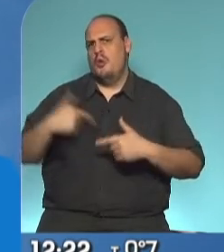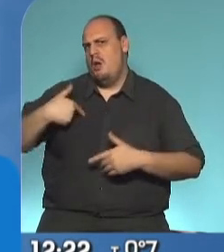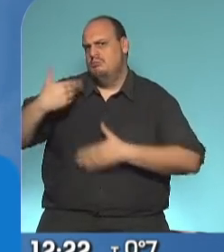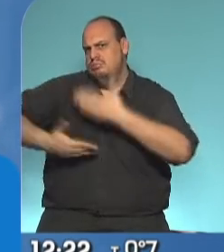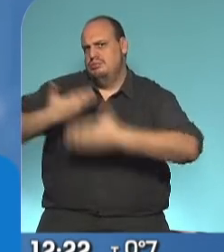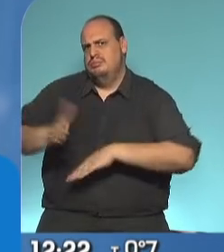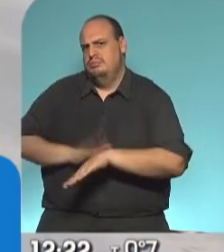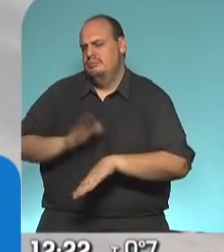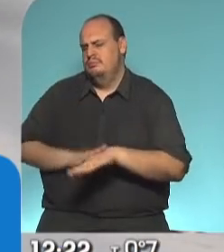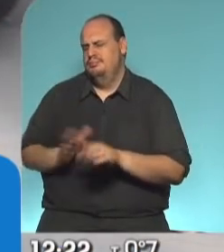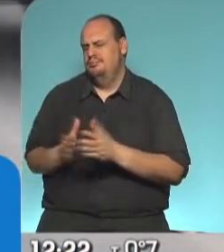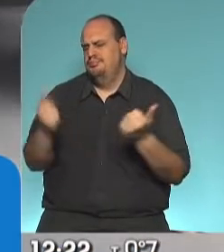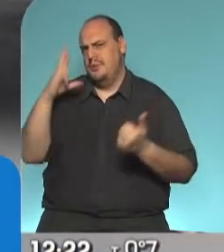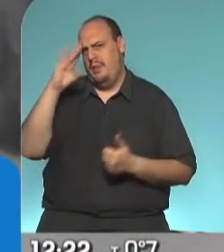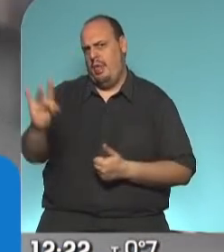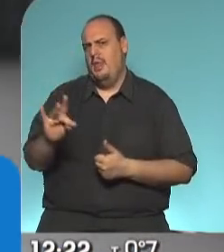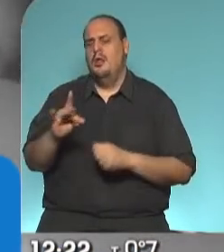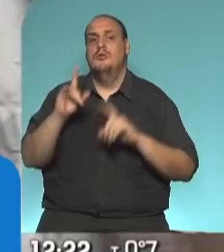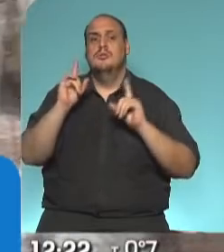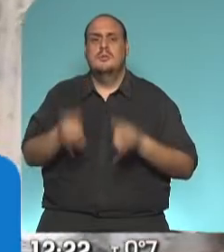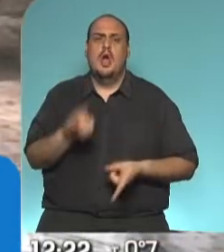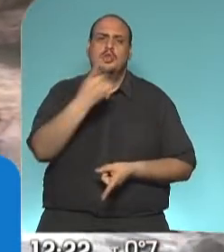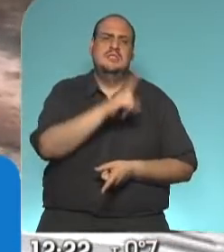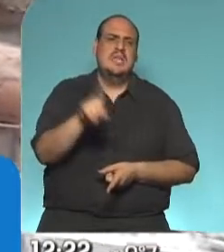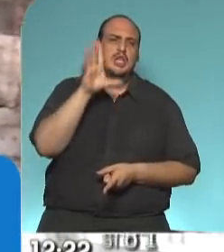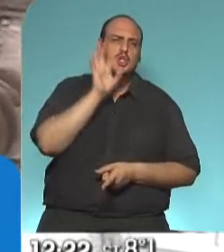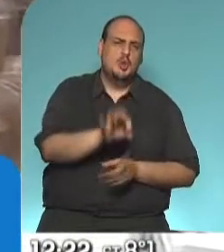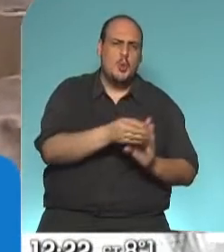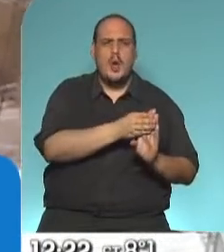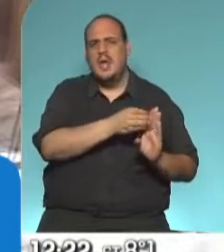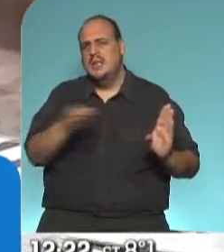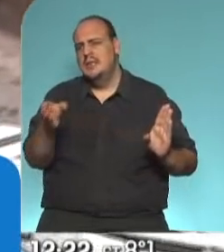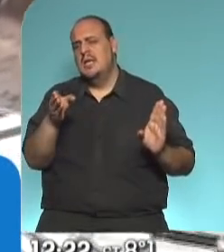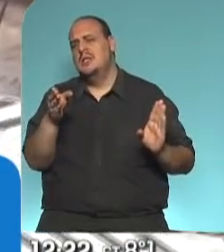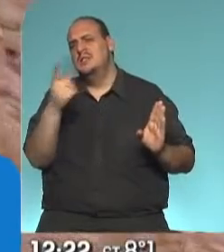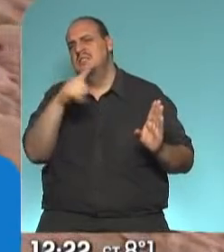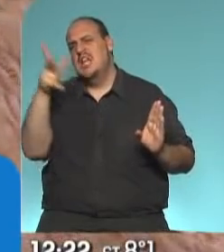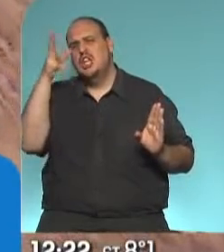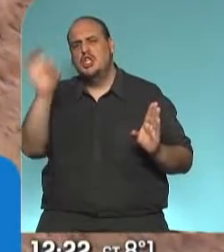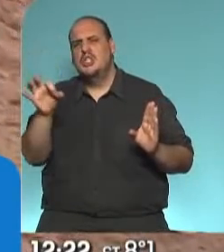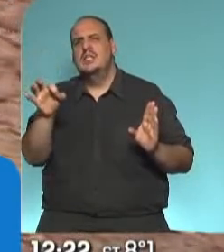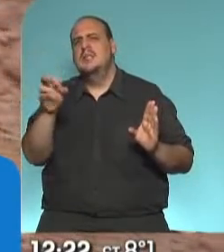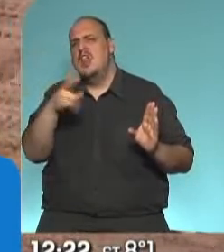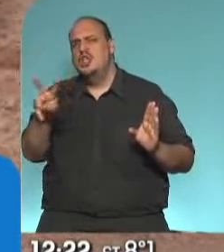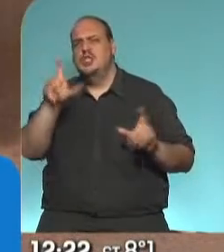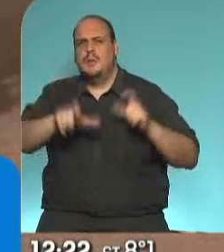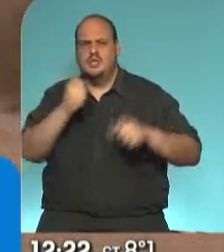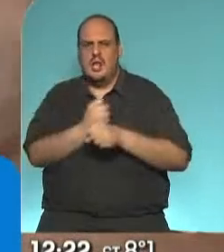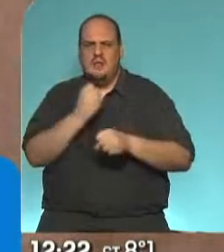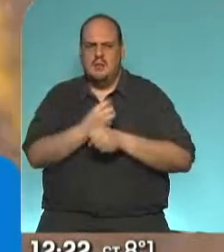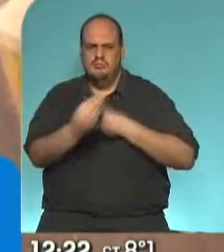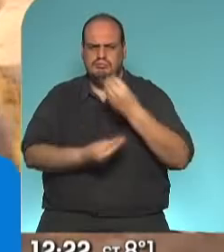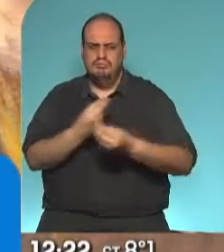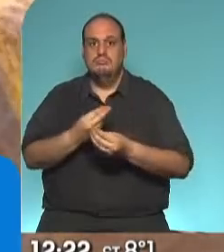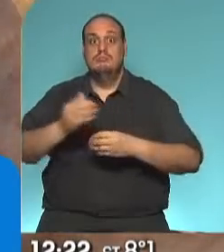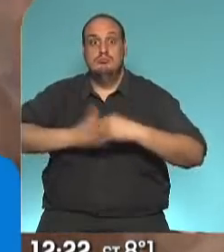fantástica, tal es así que hoy tenemos entre 150 y proyectamos cerca de 180, 200 trabajadores, con un ritmo